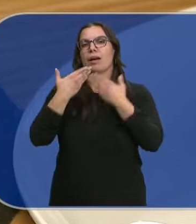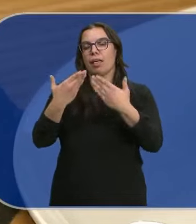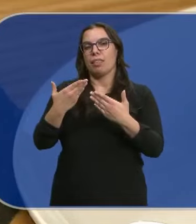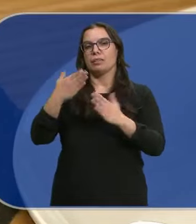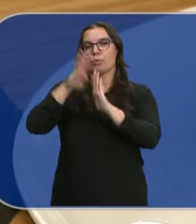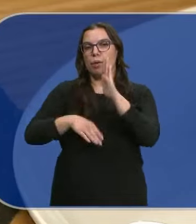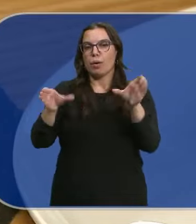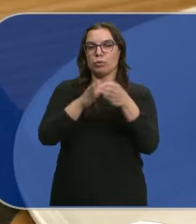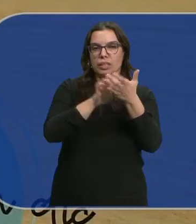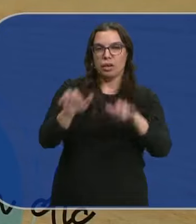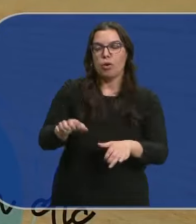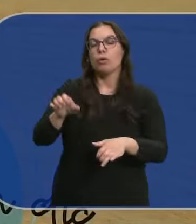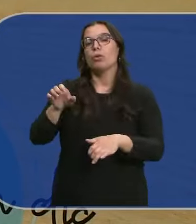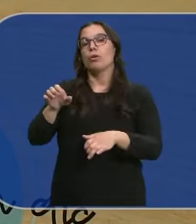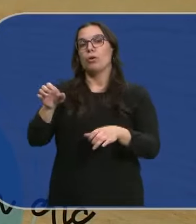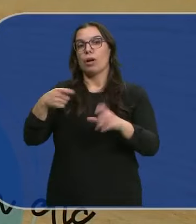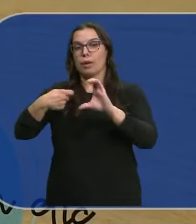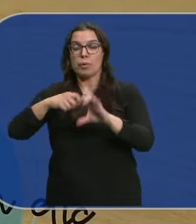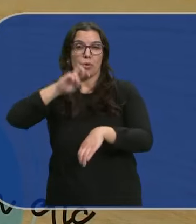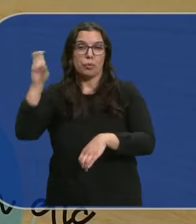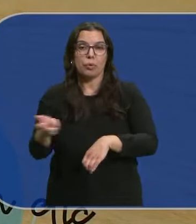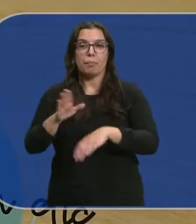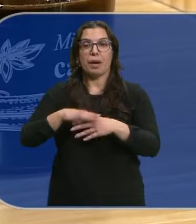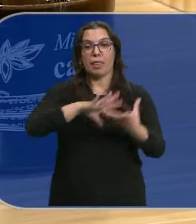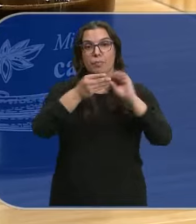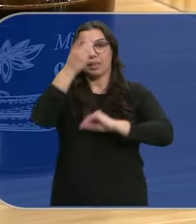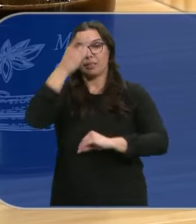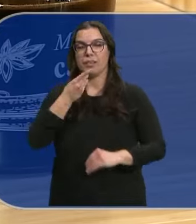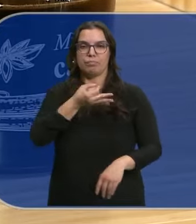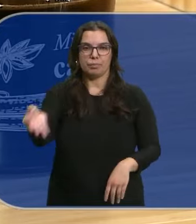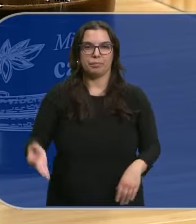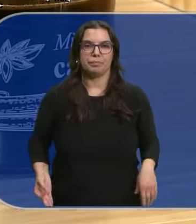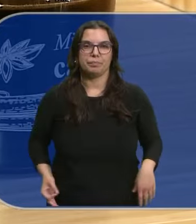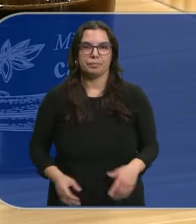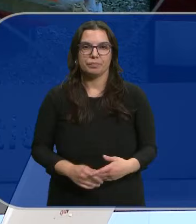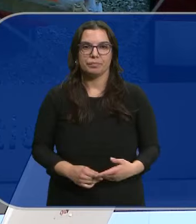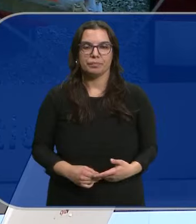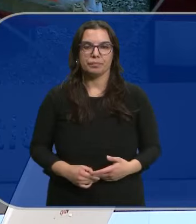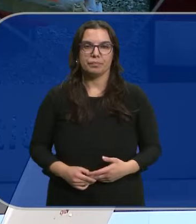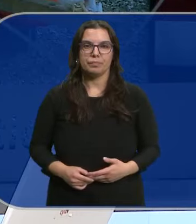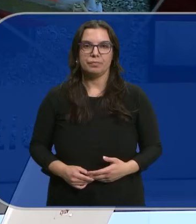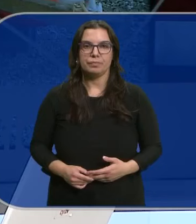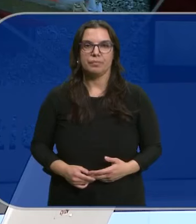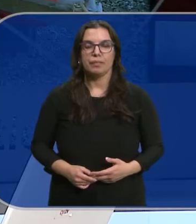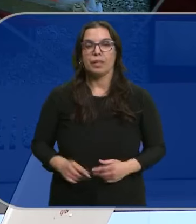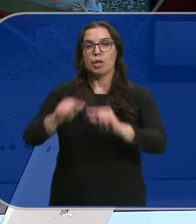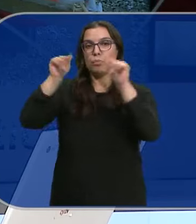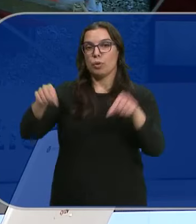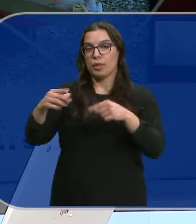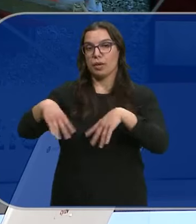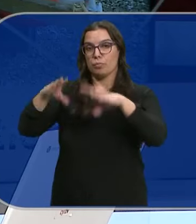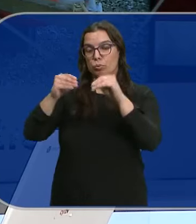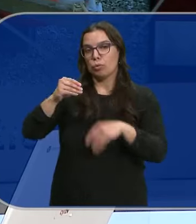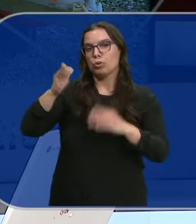La Cámara de Comercio O partners Como Amazon Para que la digitalización Empresarial Sea efectiva La localidad Burgalesa de